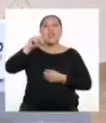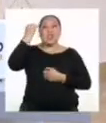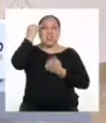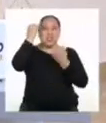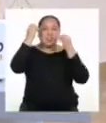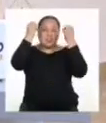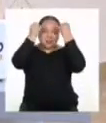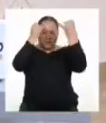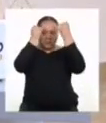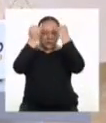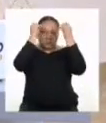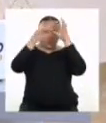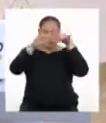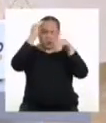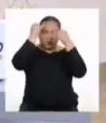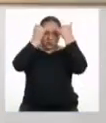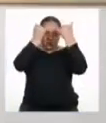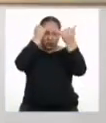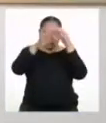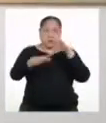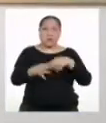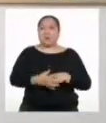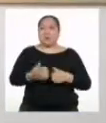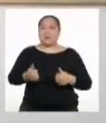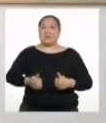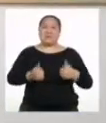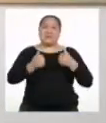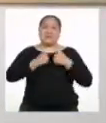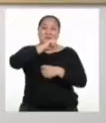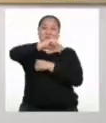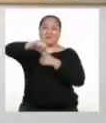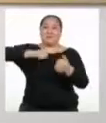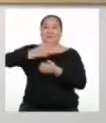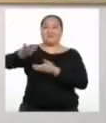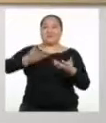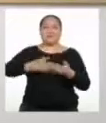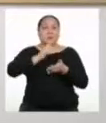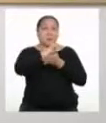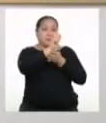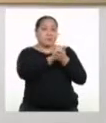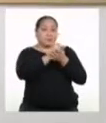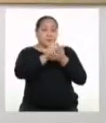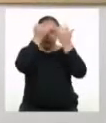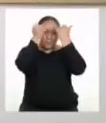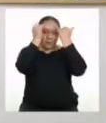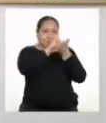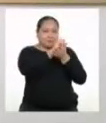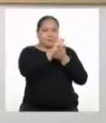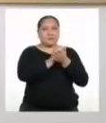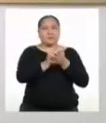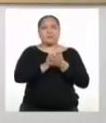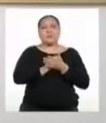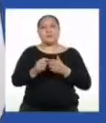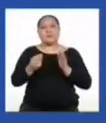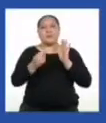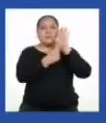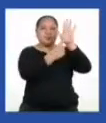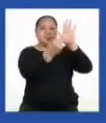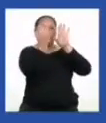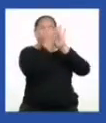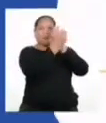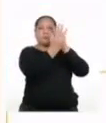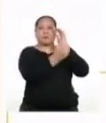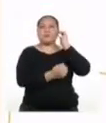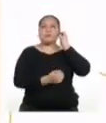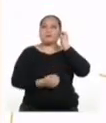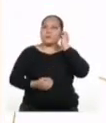recomendaciones para la convivencia armónica. De acuerdo. Y vayamos escribiendo las ideas que soltamos. Voy a proyectar en la pantalla.